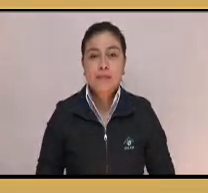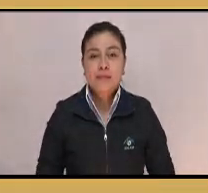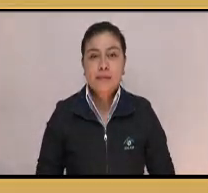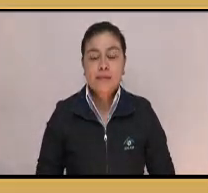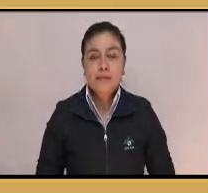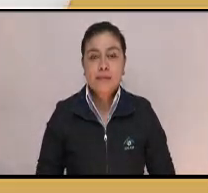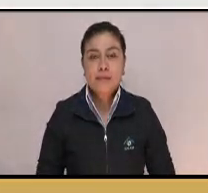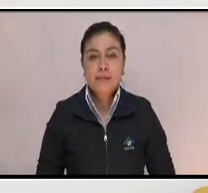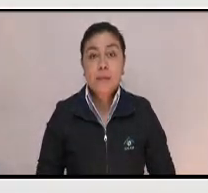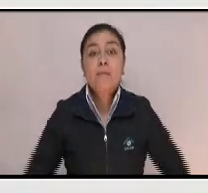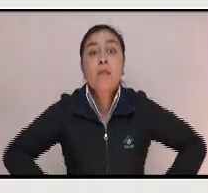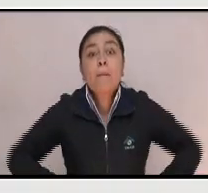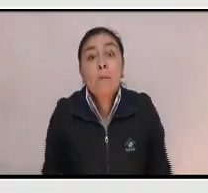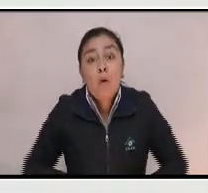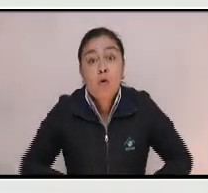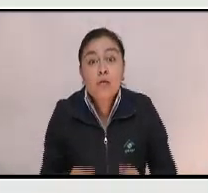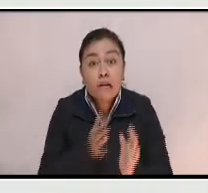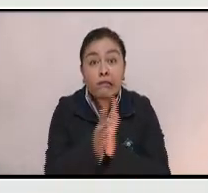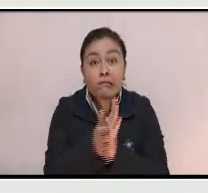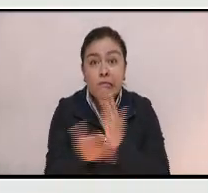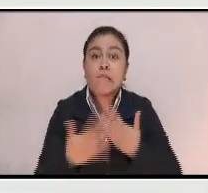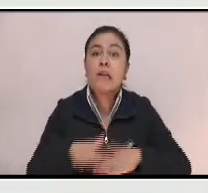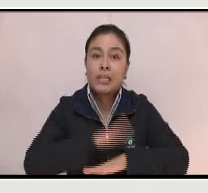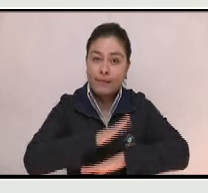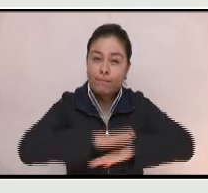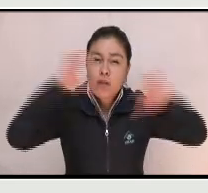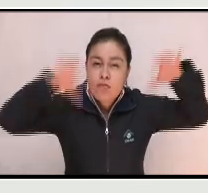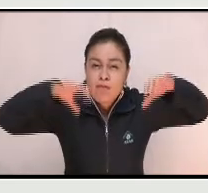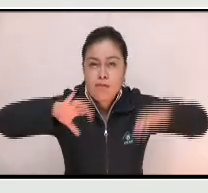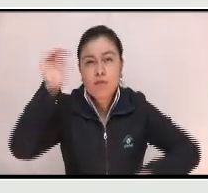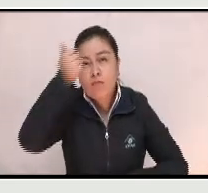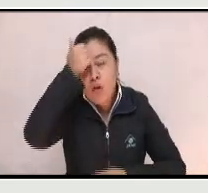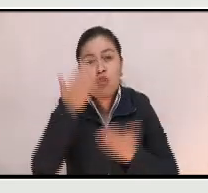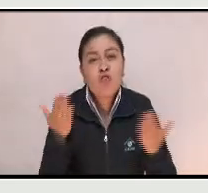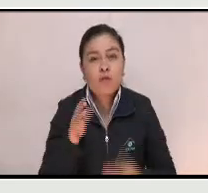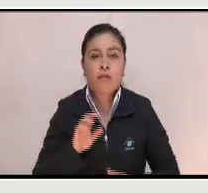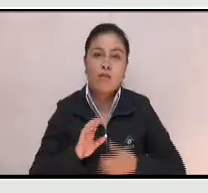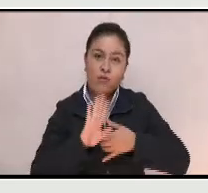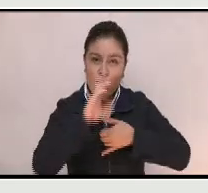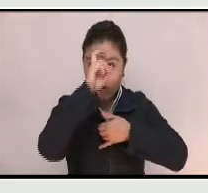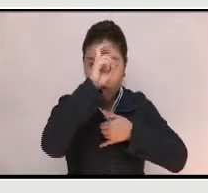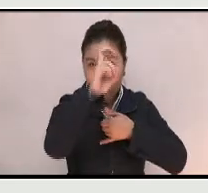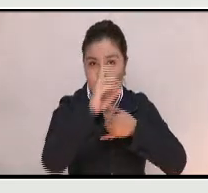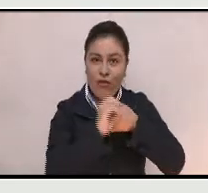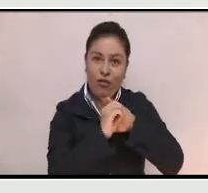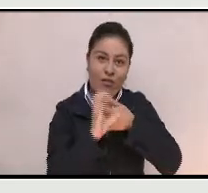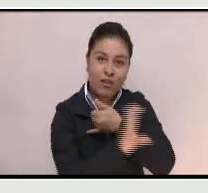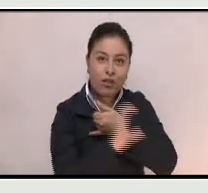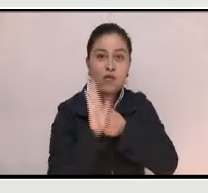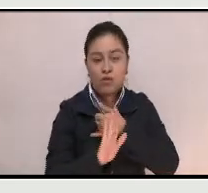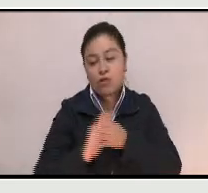Y en Bogotá también nos espera una tarde lluviosa, principalmente en el norte y oriente de la ciudad y de la sabana.